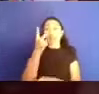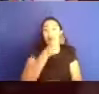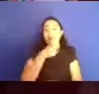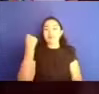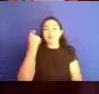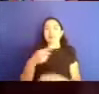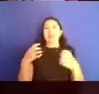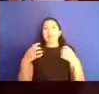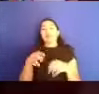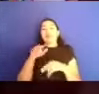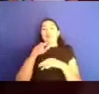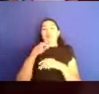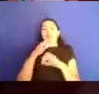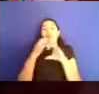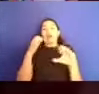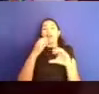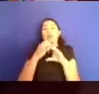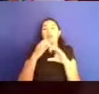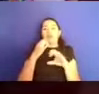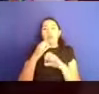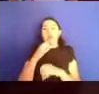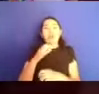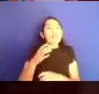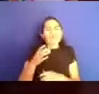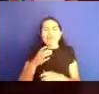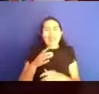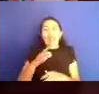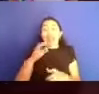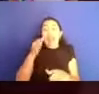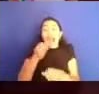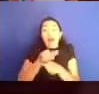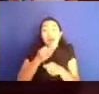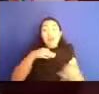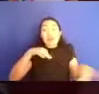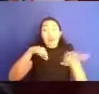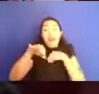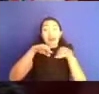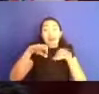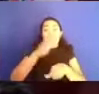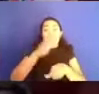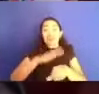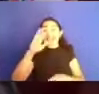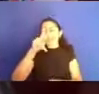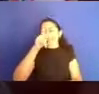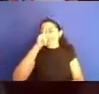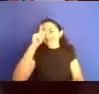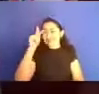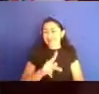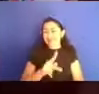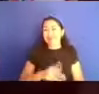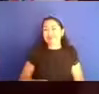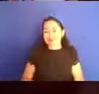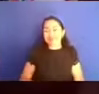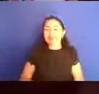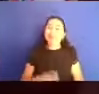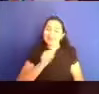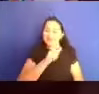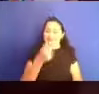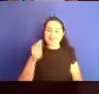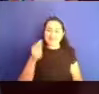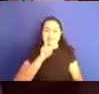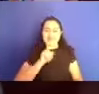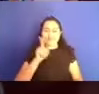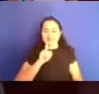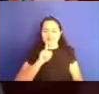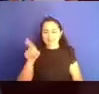ocupamos entre paréntesis a estar frente a la computadora. Ahora, aquí otra pregunta de Cáurem, de Karen Pauliña. ¿Cómo hacer